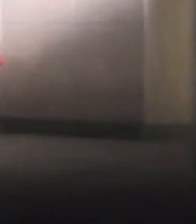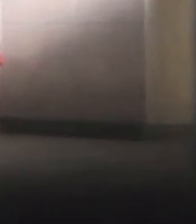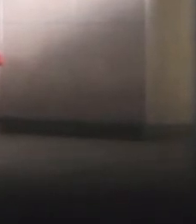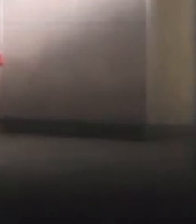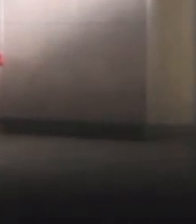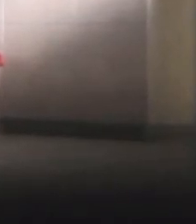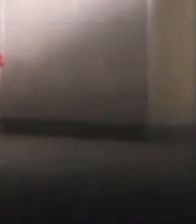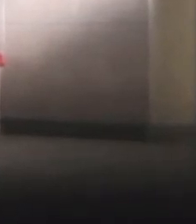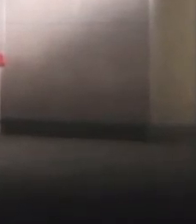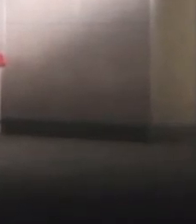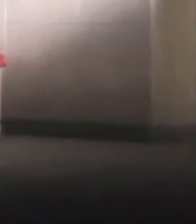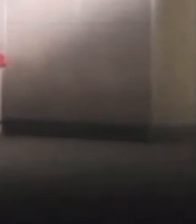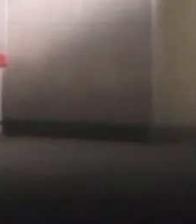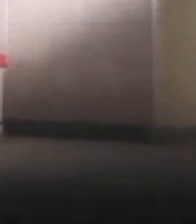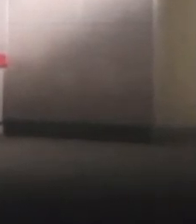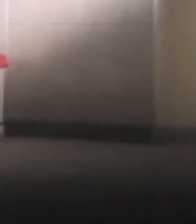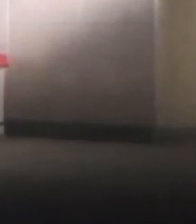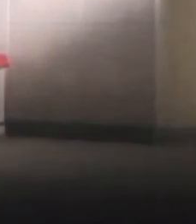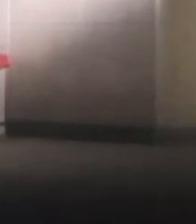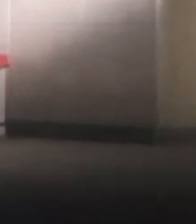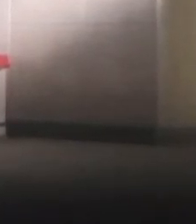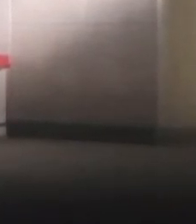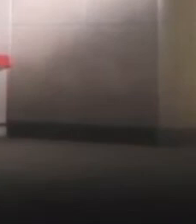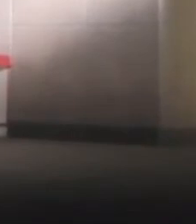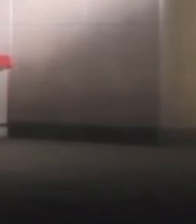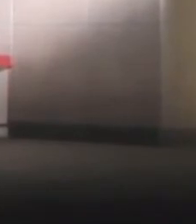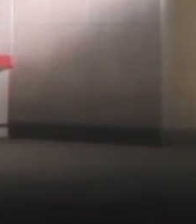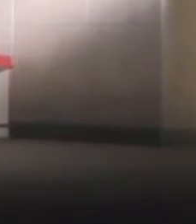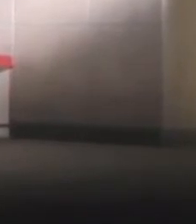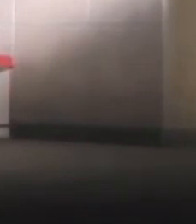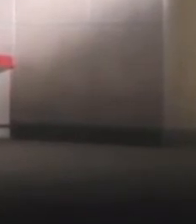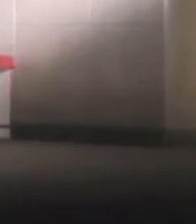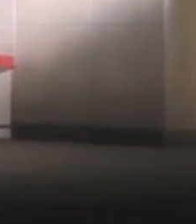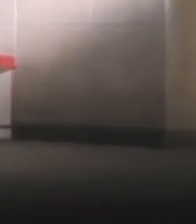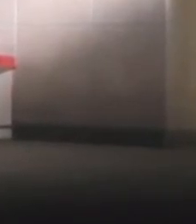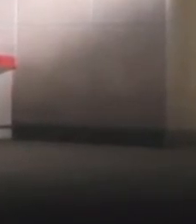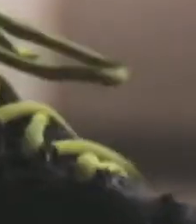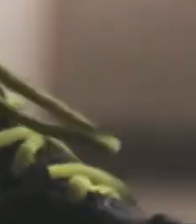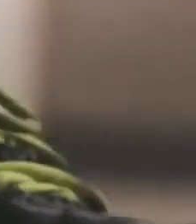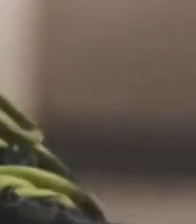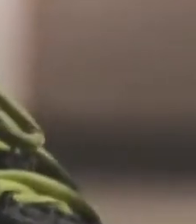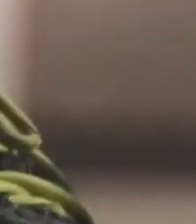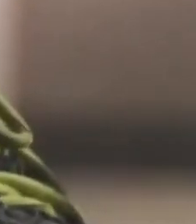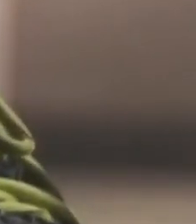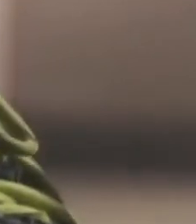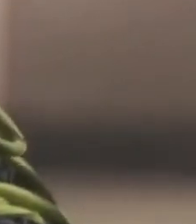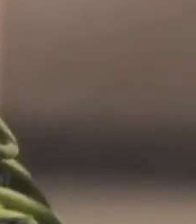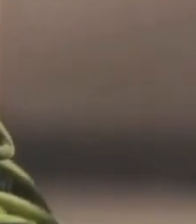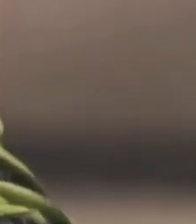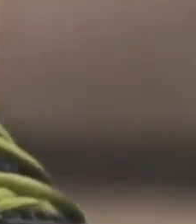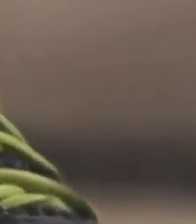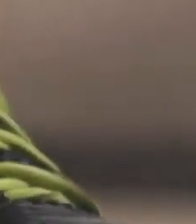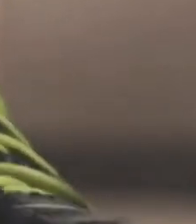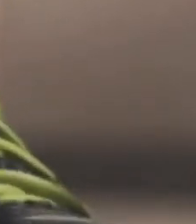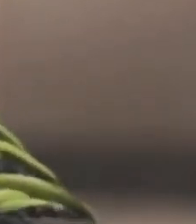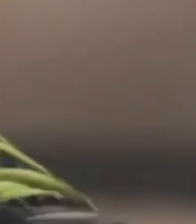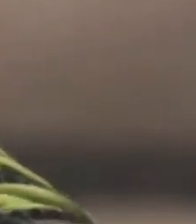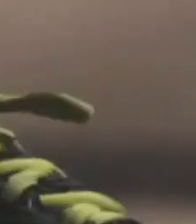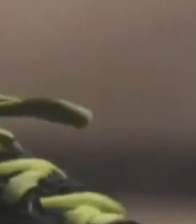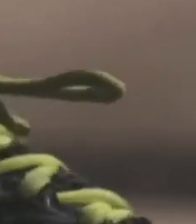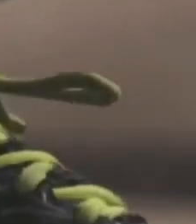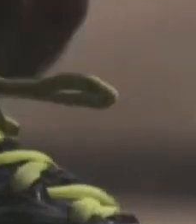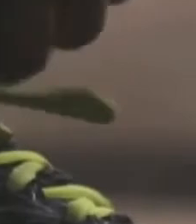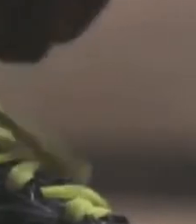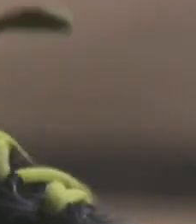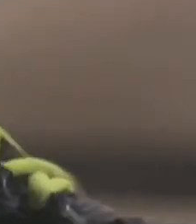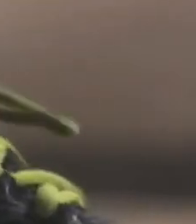pero poco a poco he ido aprendiendo y también jugar ante un público se me complicaba por el tema de discapacidad, como que no me